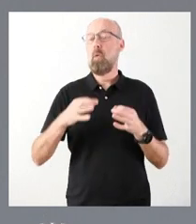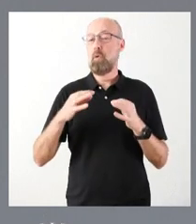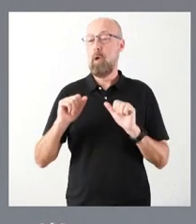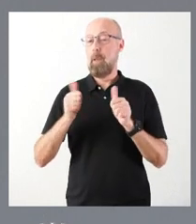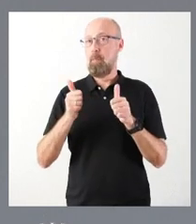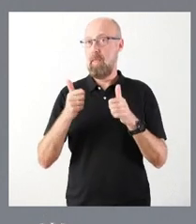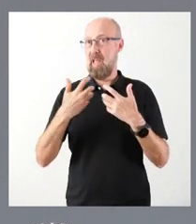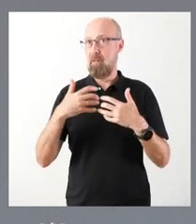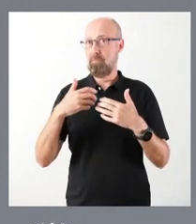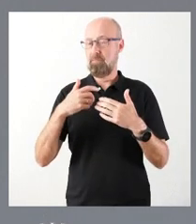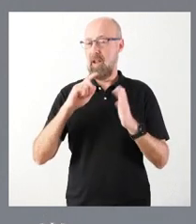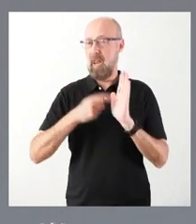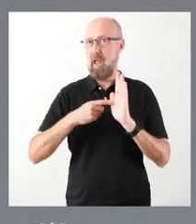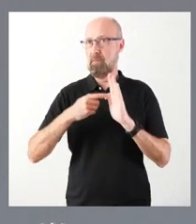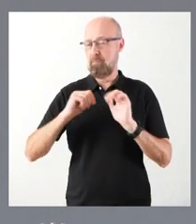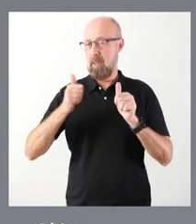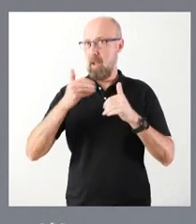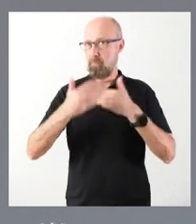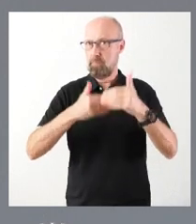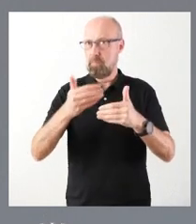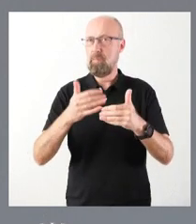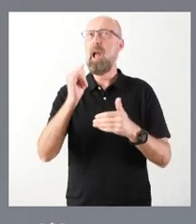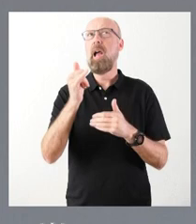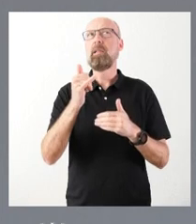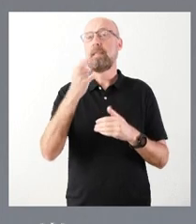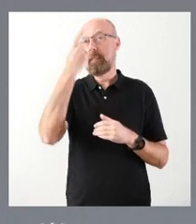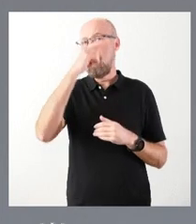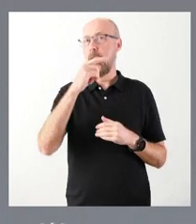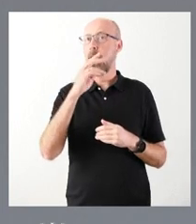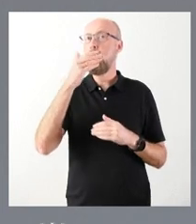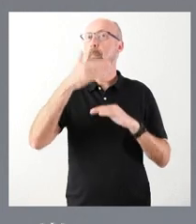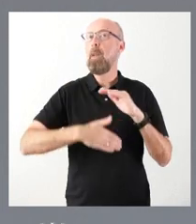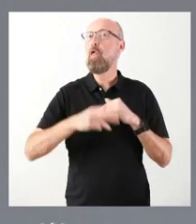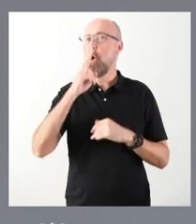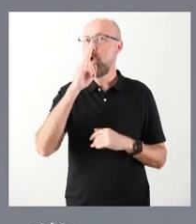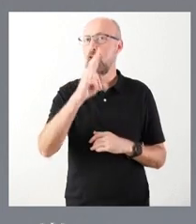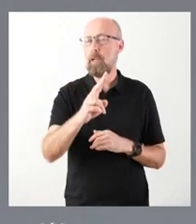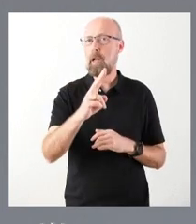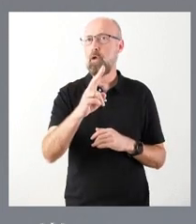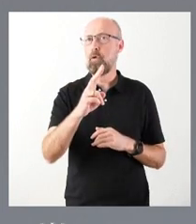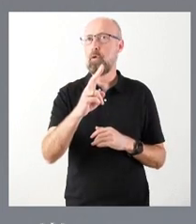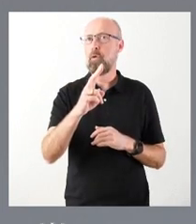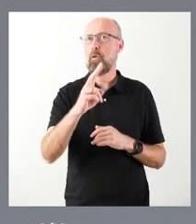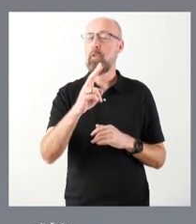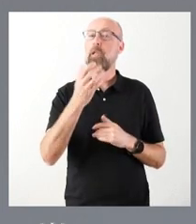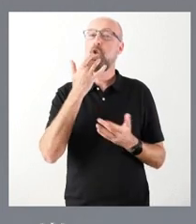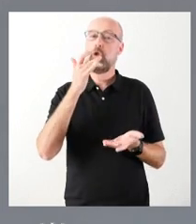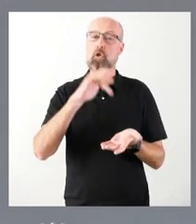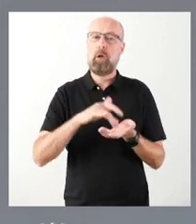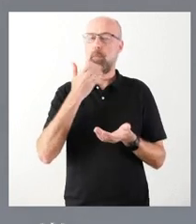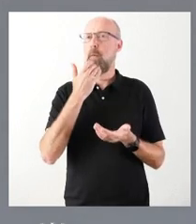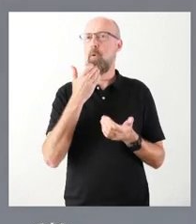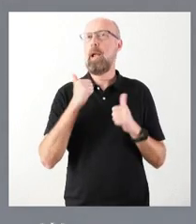gozaban de dos años, gozan de dos años después de que hayan terminado las actuaciones